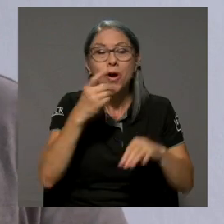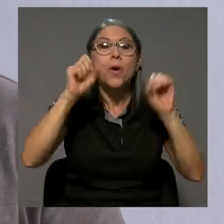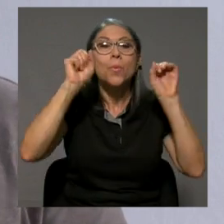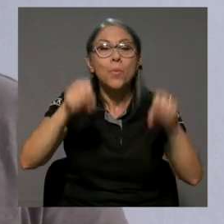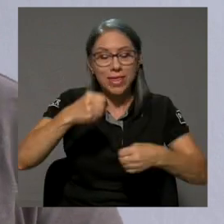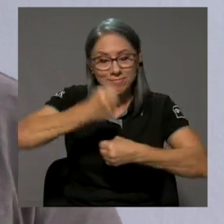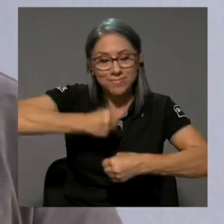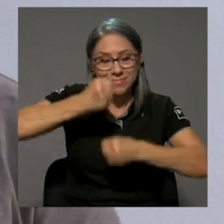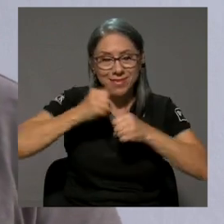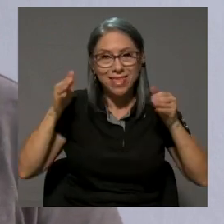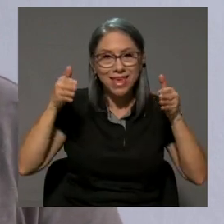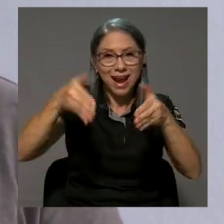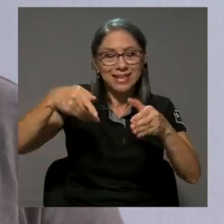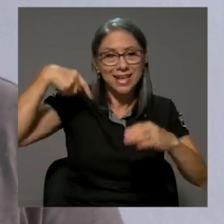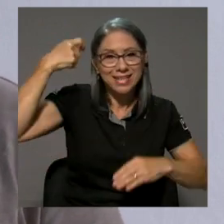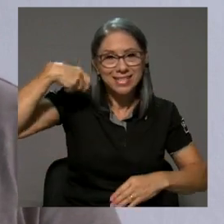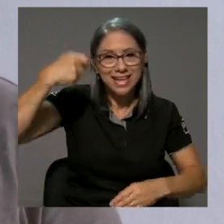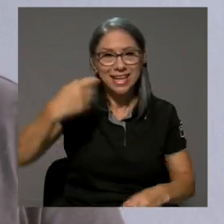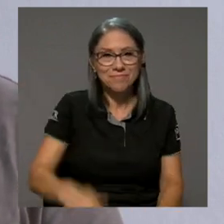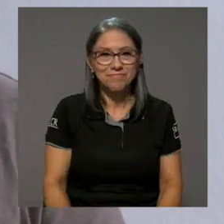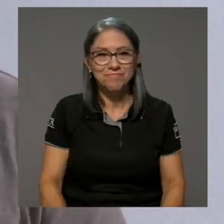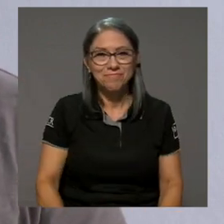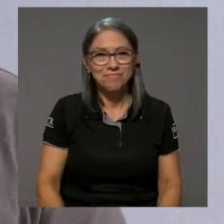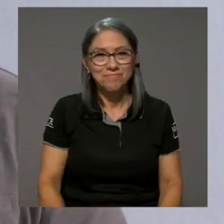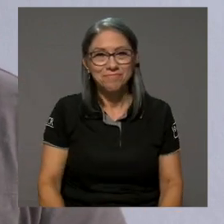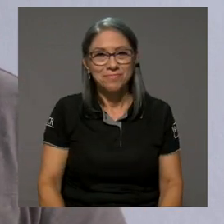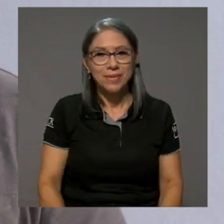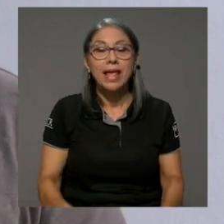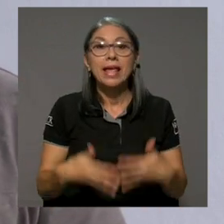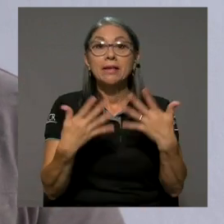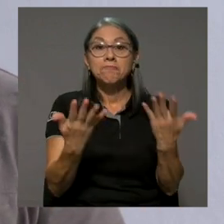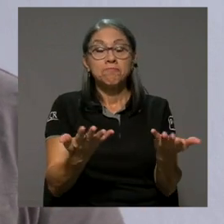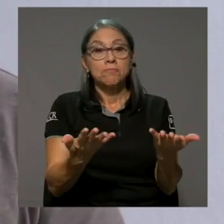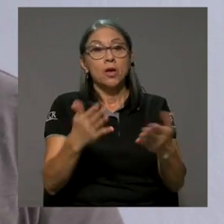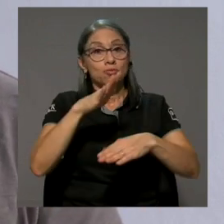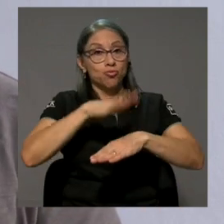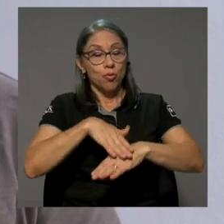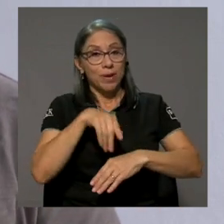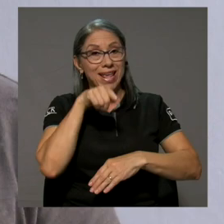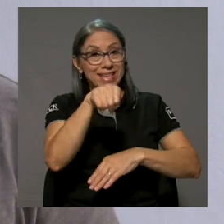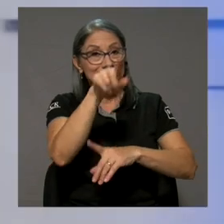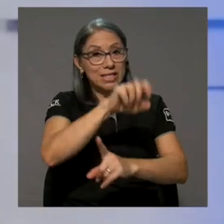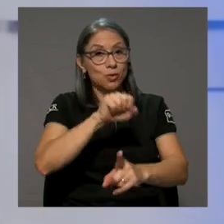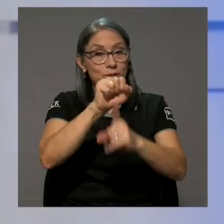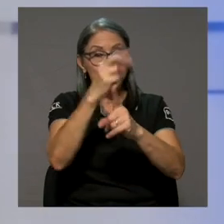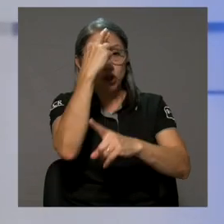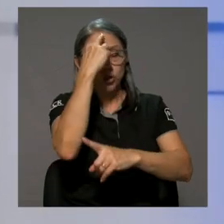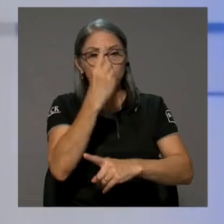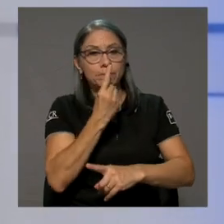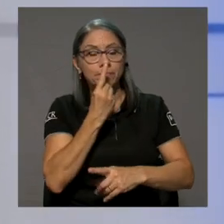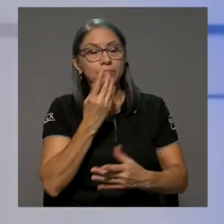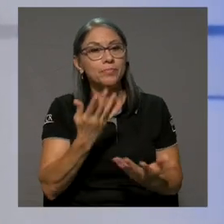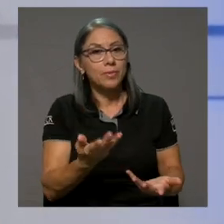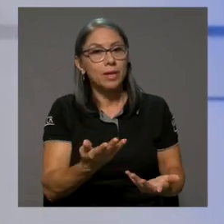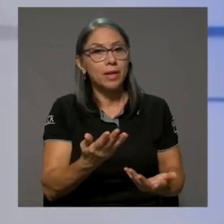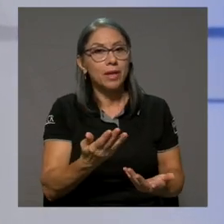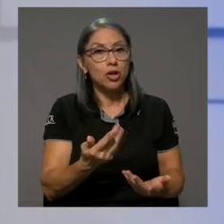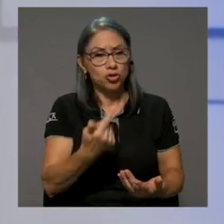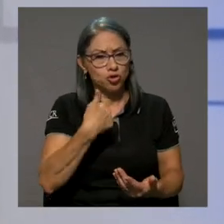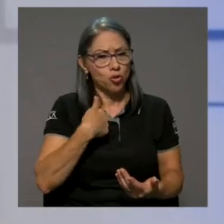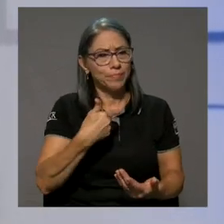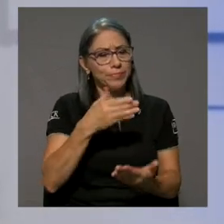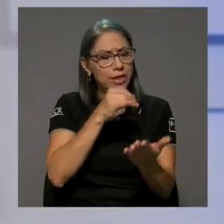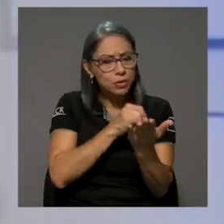pueden hacer es dedicarse a hacer cine. A propósito de este escenario dominicano,